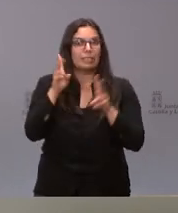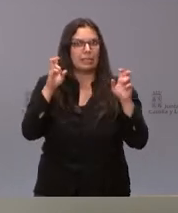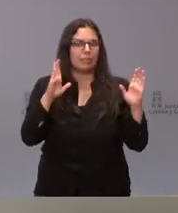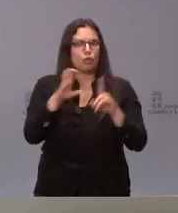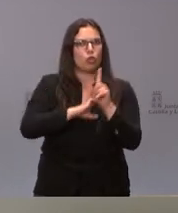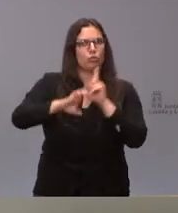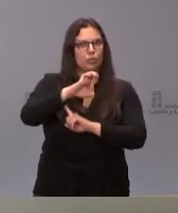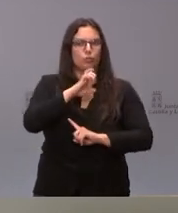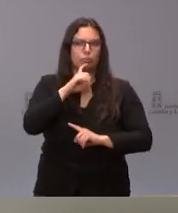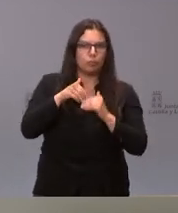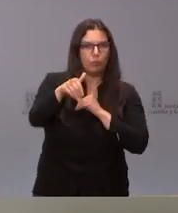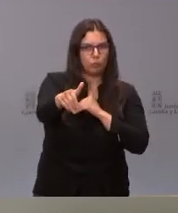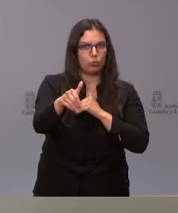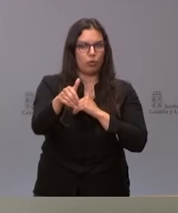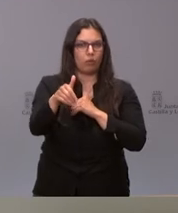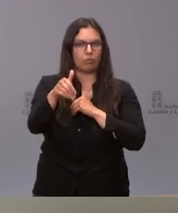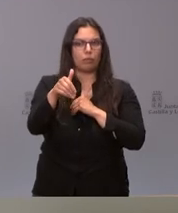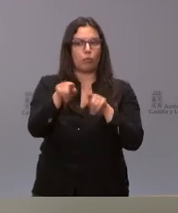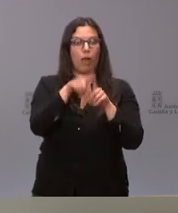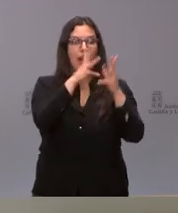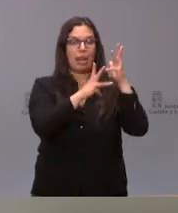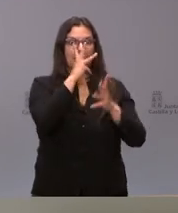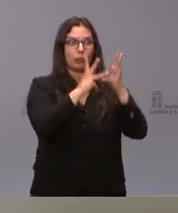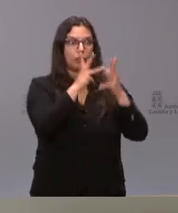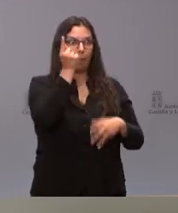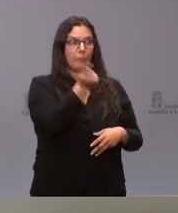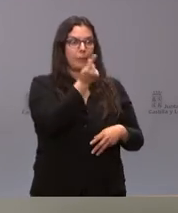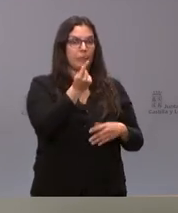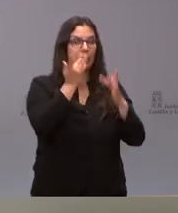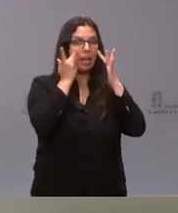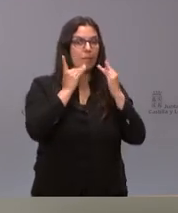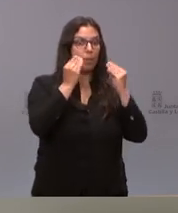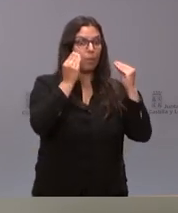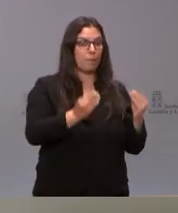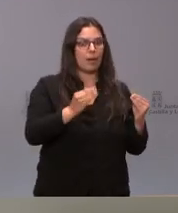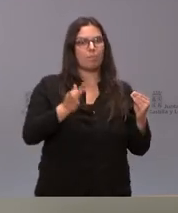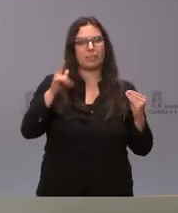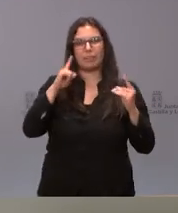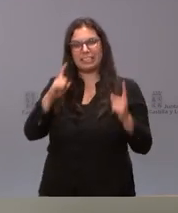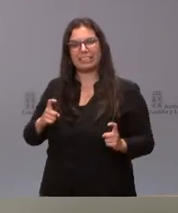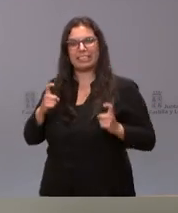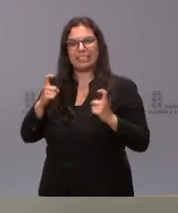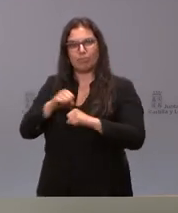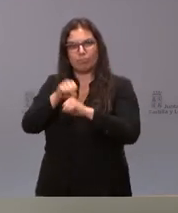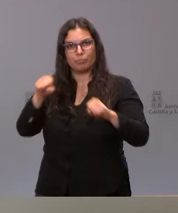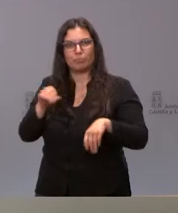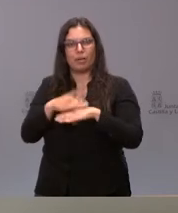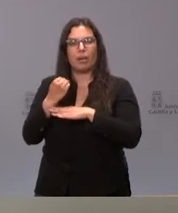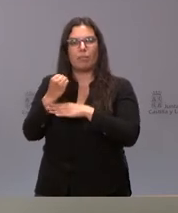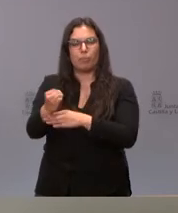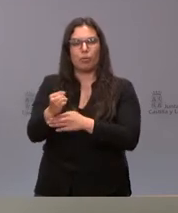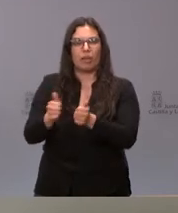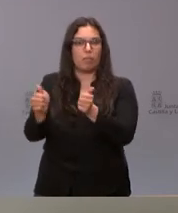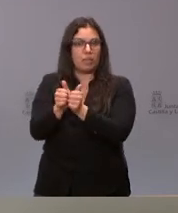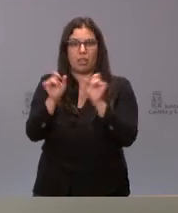insistiremos también en el futuro en mantener unas cuentas saneadas pero a la vez reforzar los esfuerzos que hacemos en apoyo a la dependencia